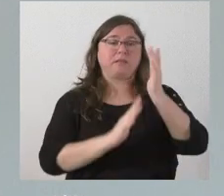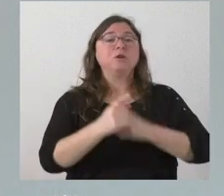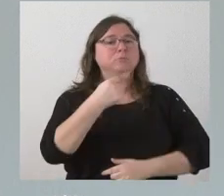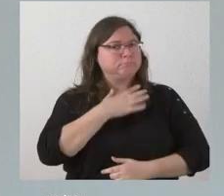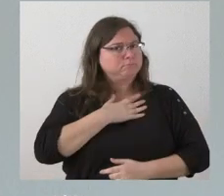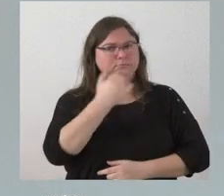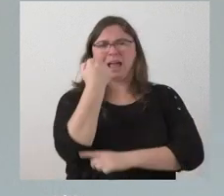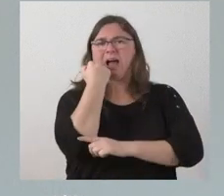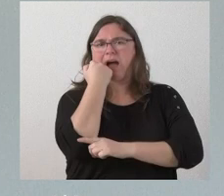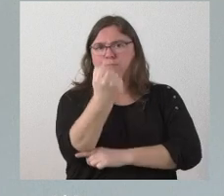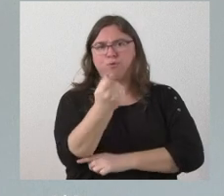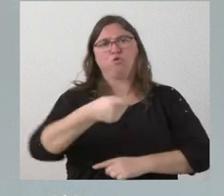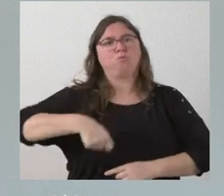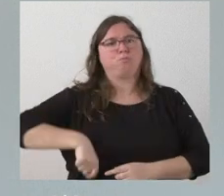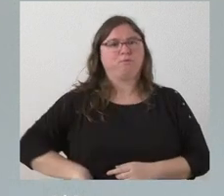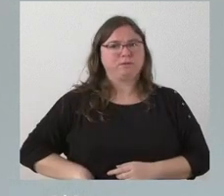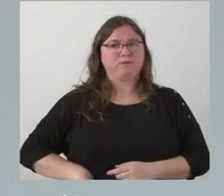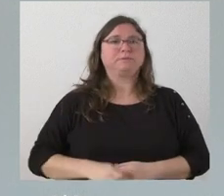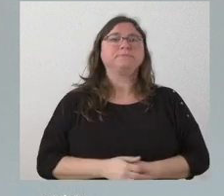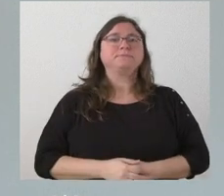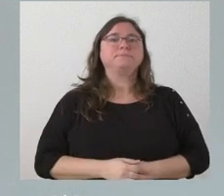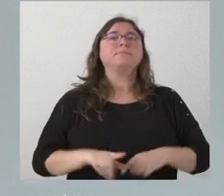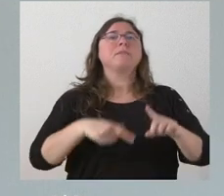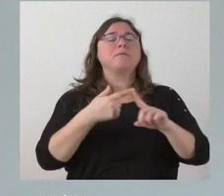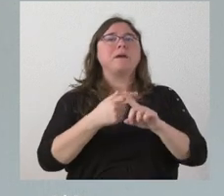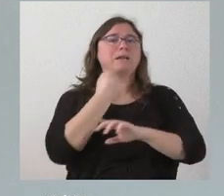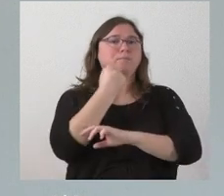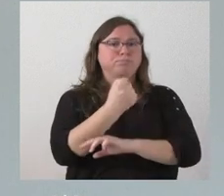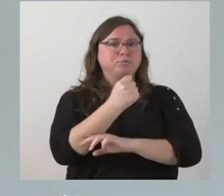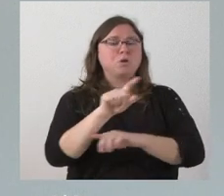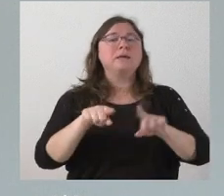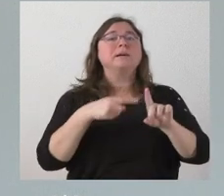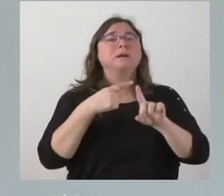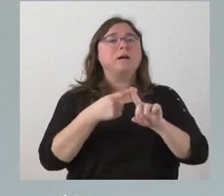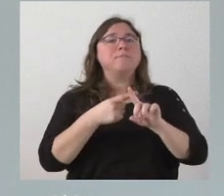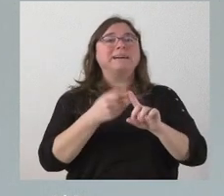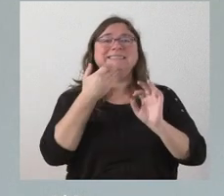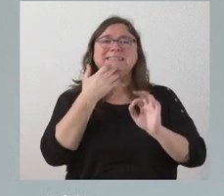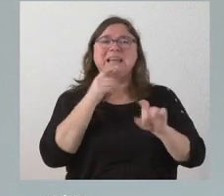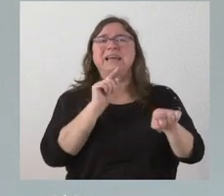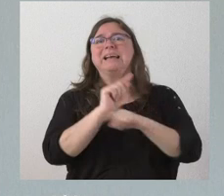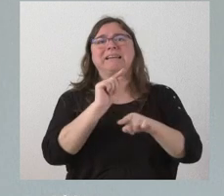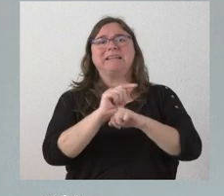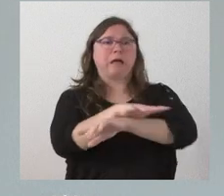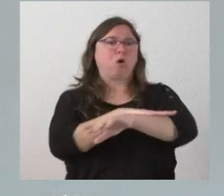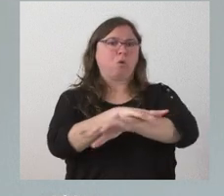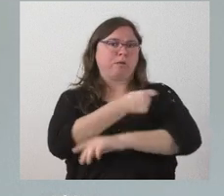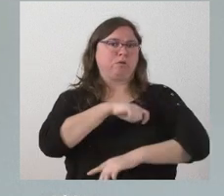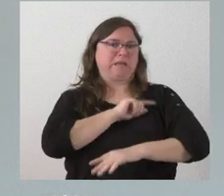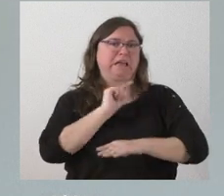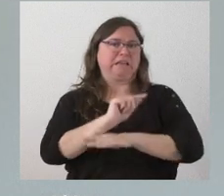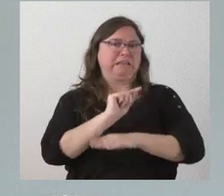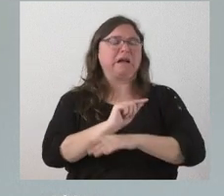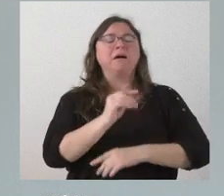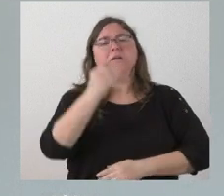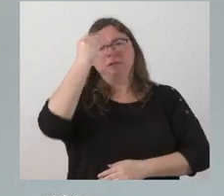apoyo a esos profesionales y mi respeto y mi respaldo y especialmente cuando son criticados por parte del gobierno de España pues me parece